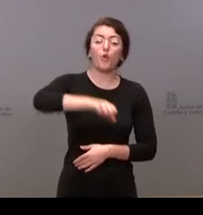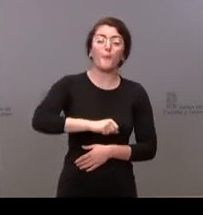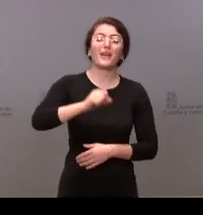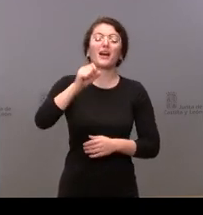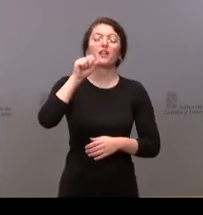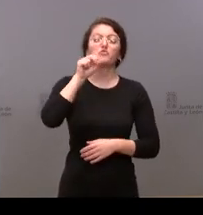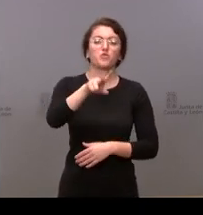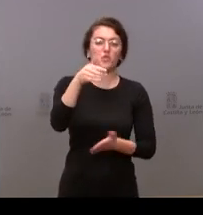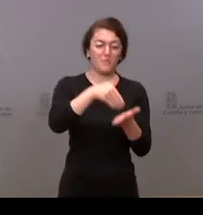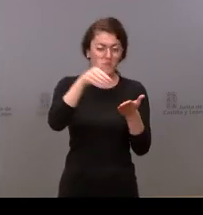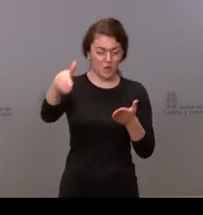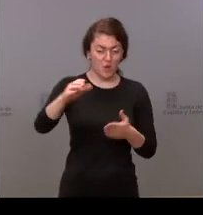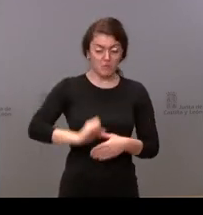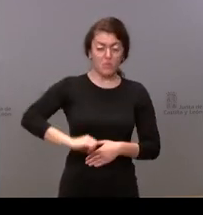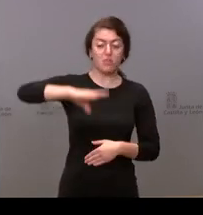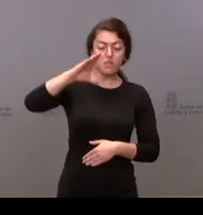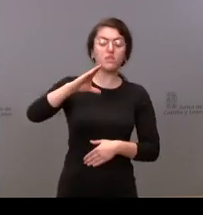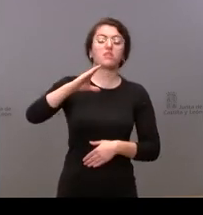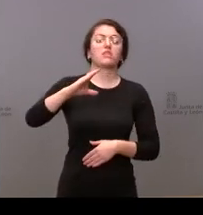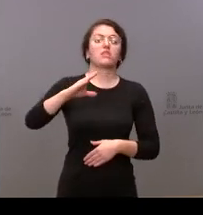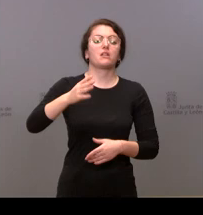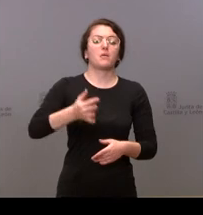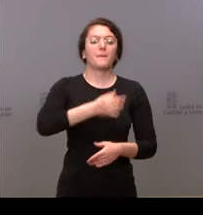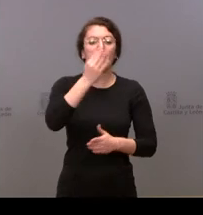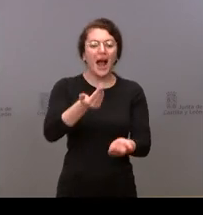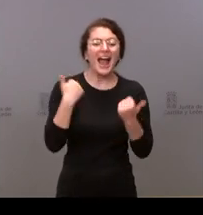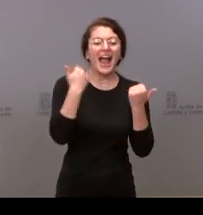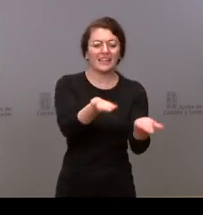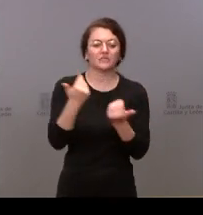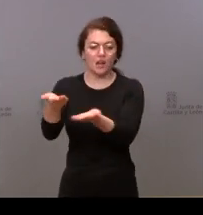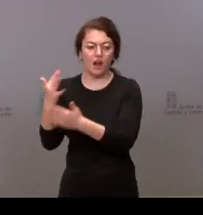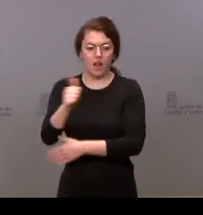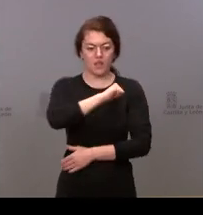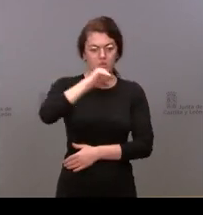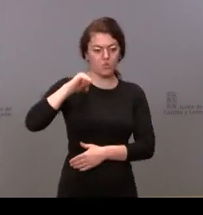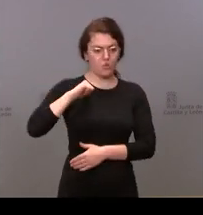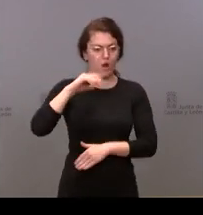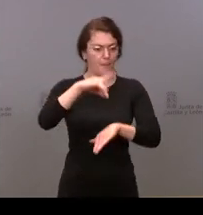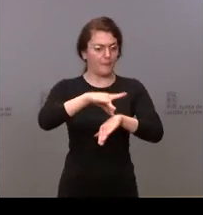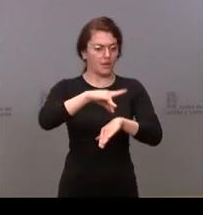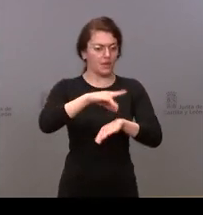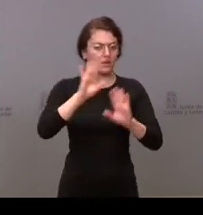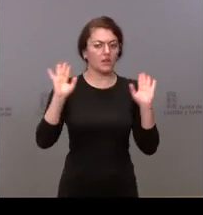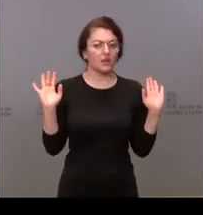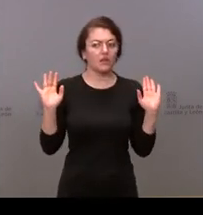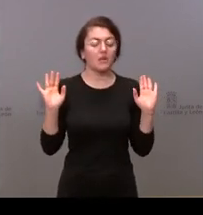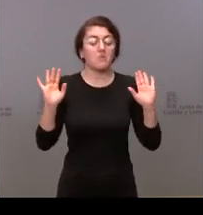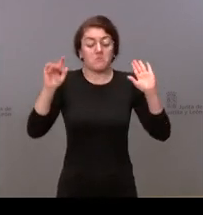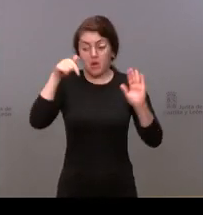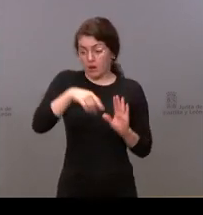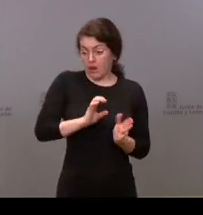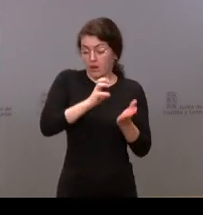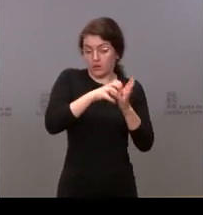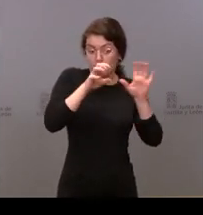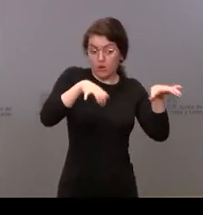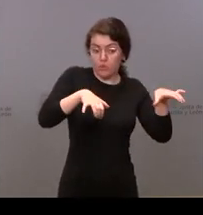prometido la entrega incluso individual a los pacientes de estas pruebas y en Castilla y León no tenemos que yo sepa menos noticia